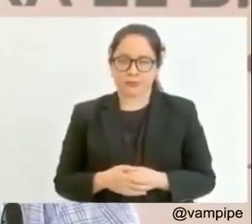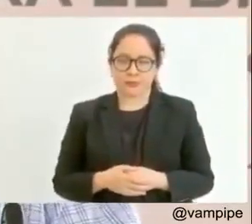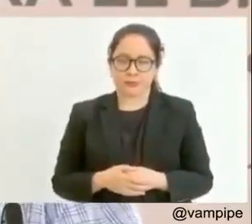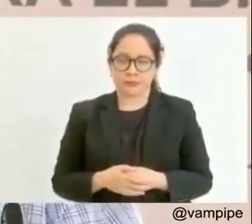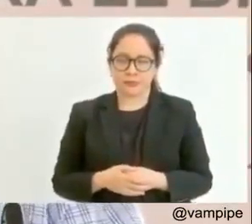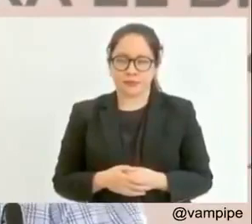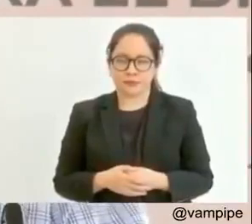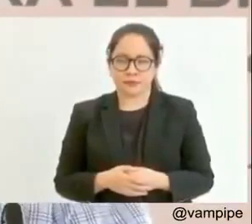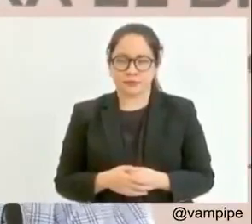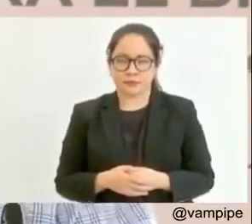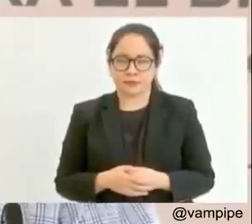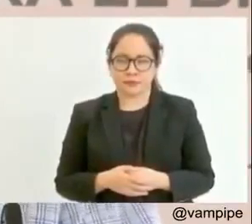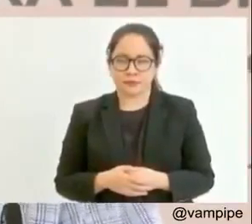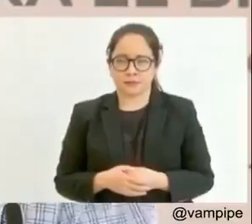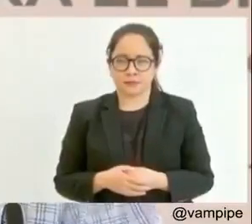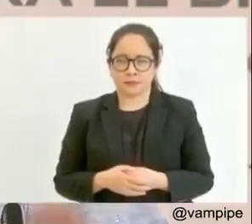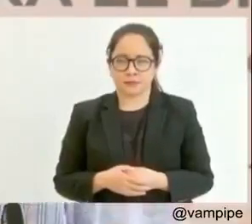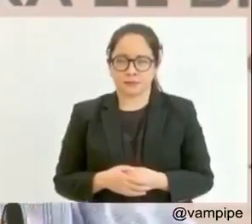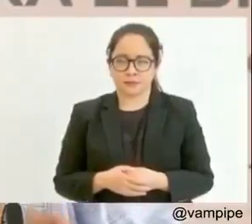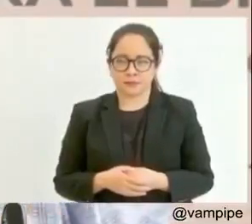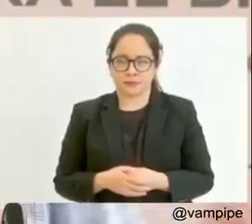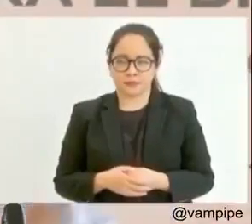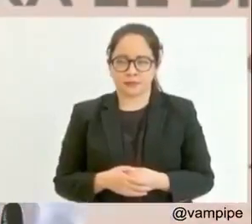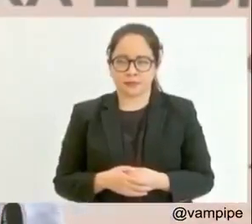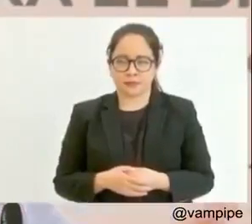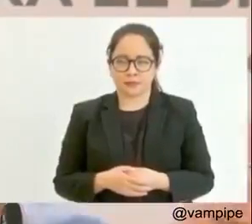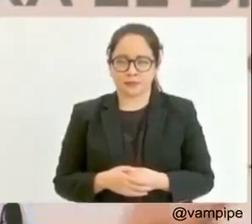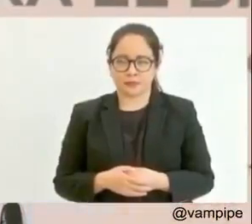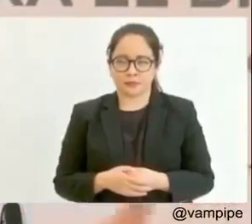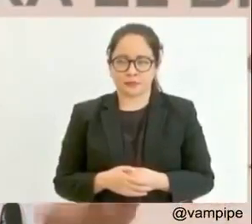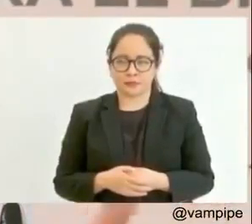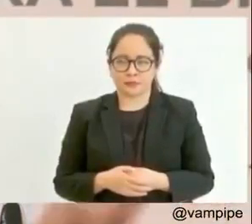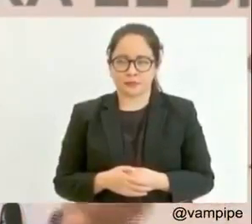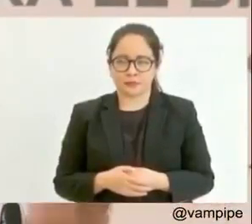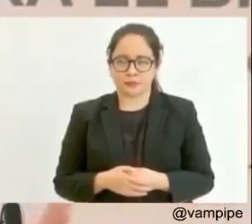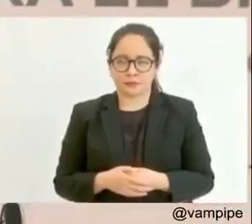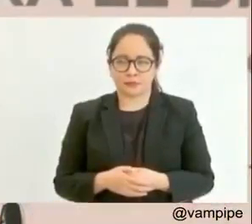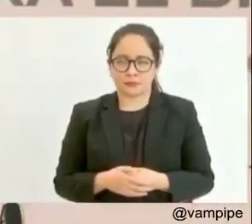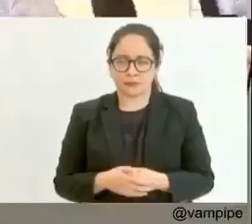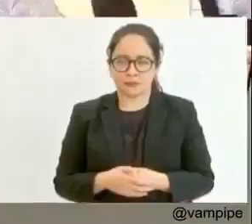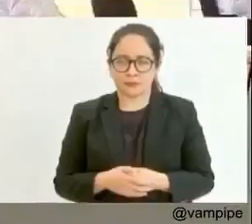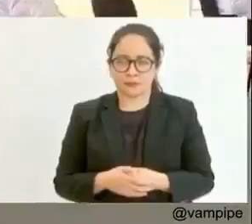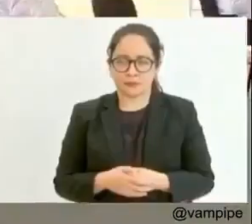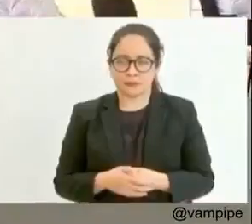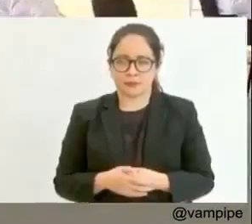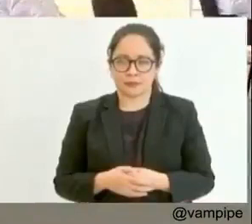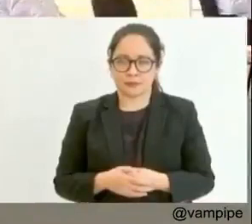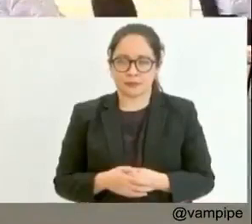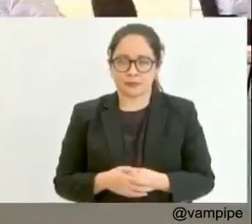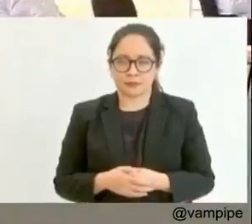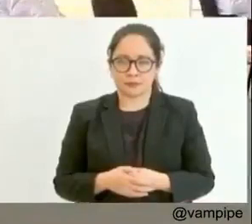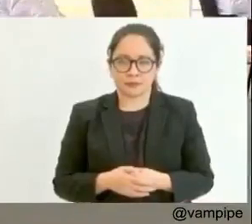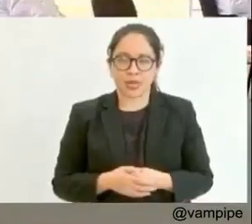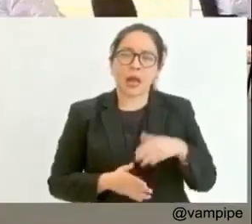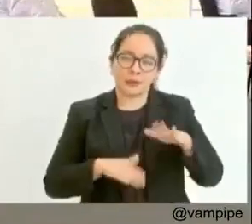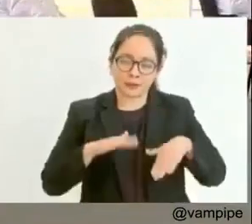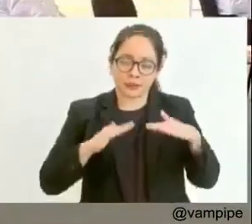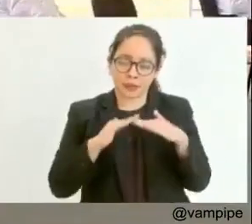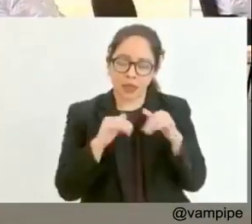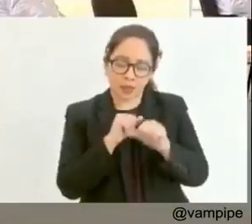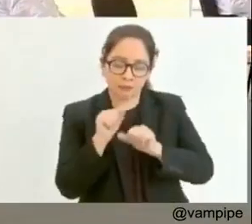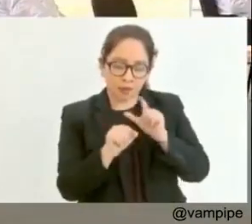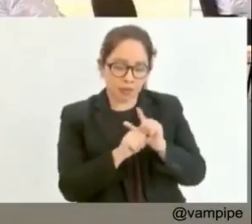a cualquier animalito, vete a buscar tus alimentos. No,